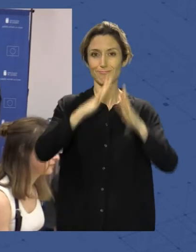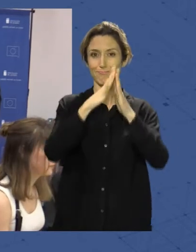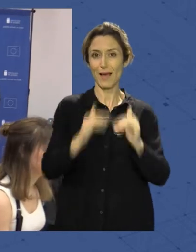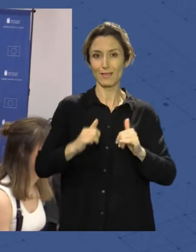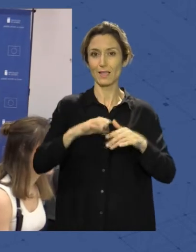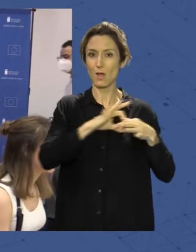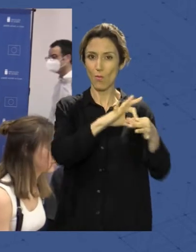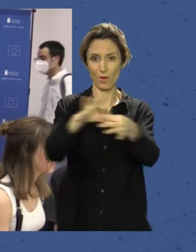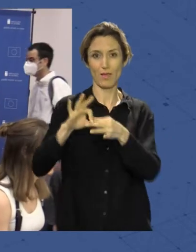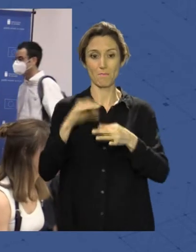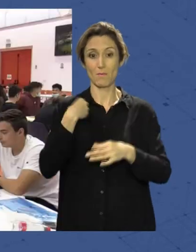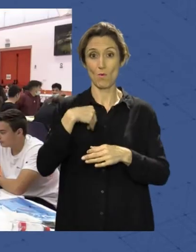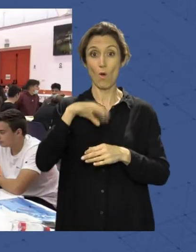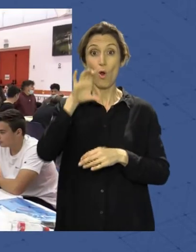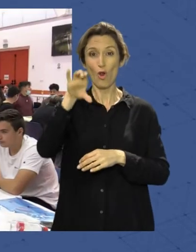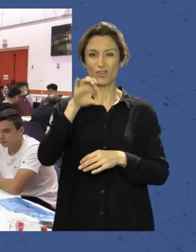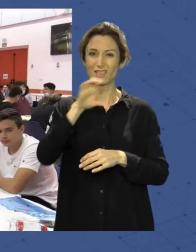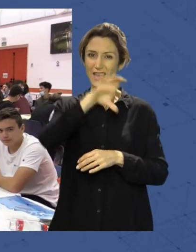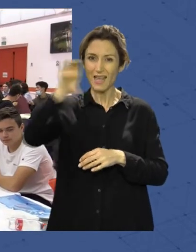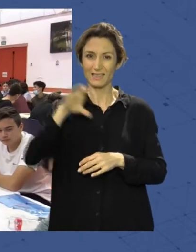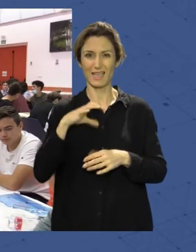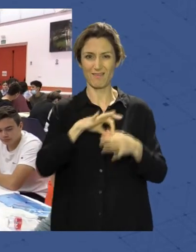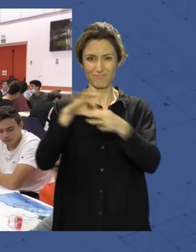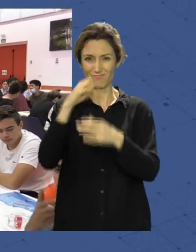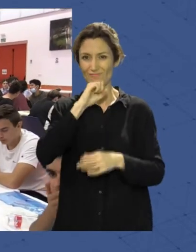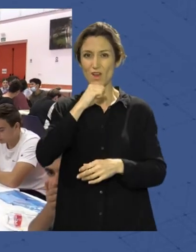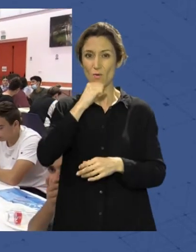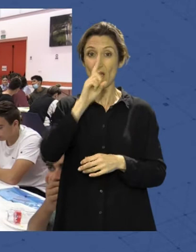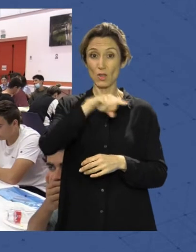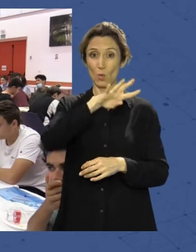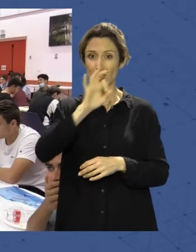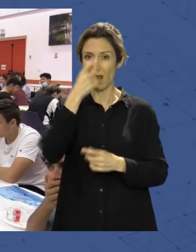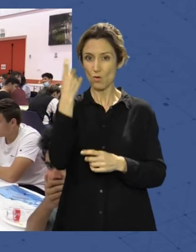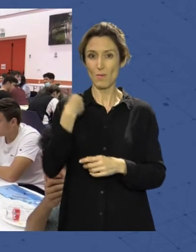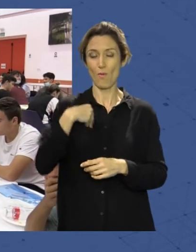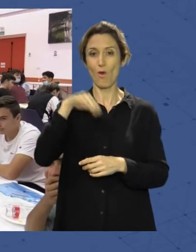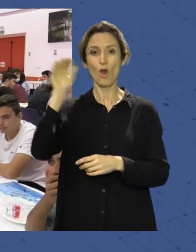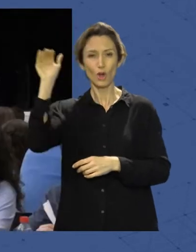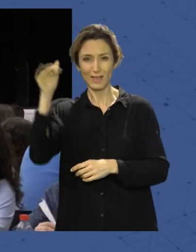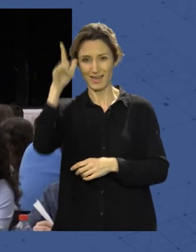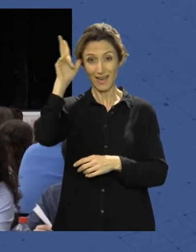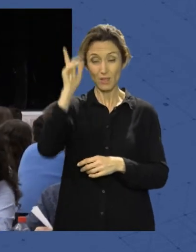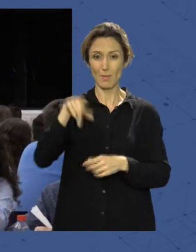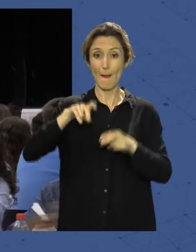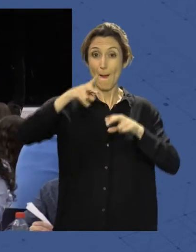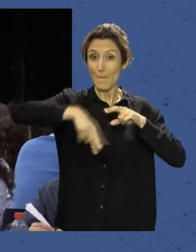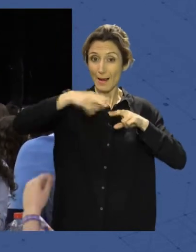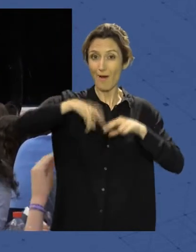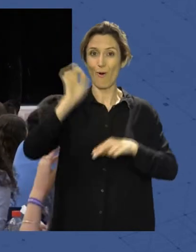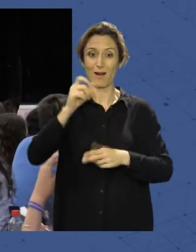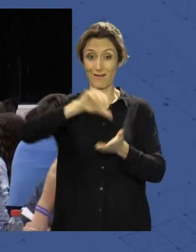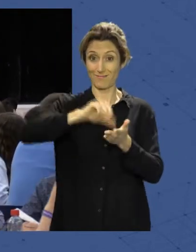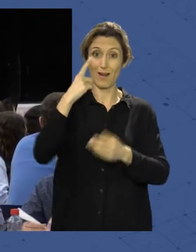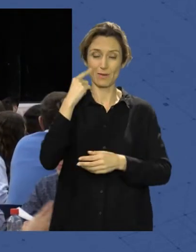continente. 140 alumnos de institutos de Roquetas, de Elegido, Berja y Almería han participado activamente en las